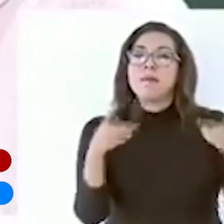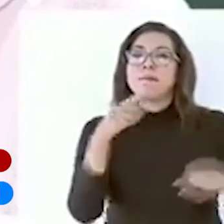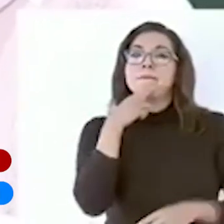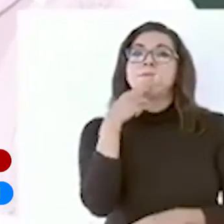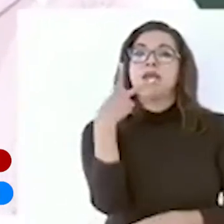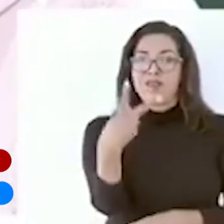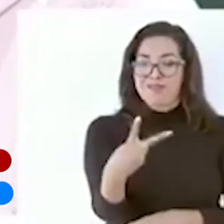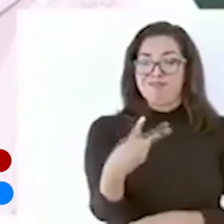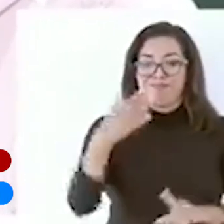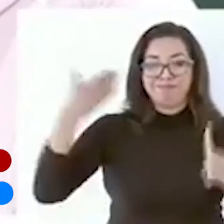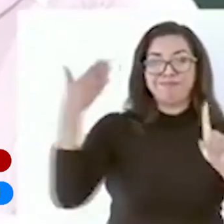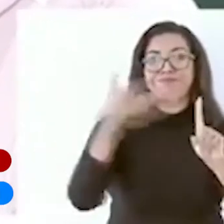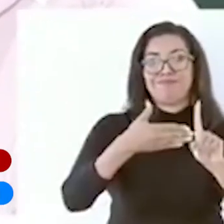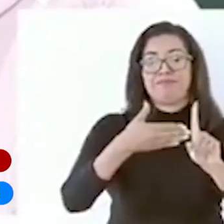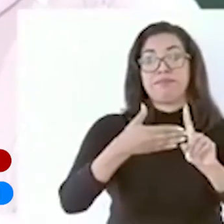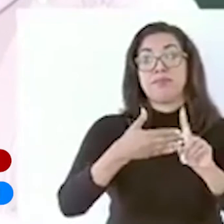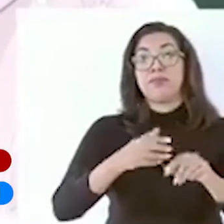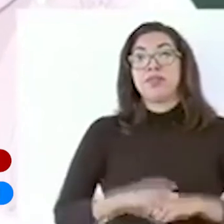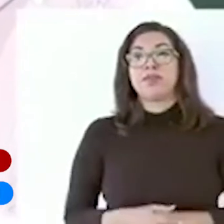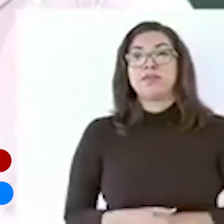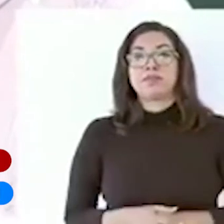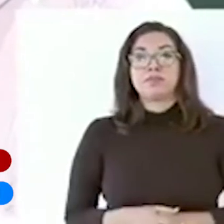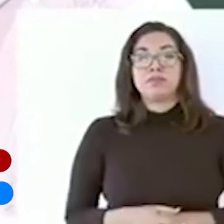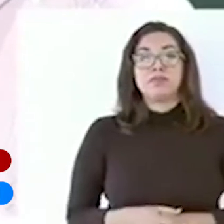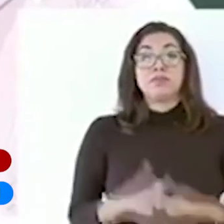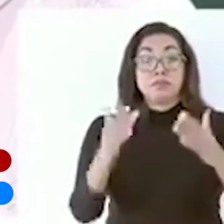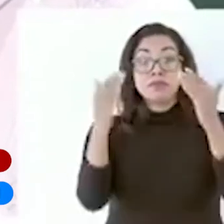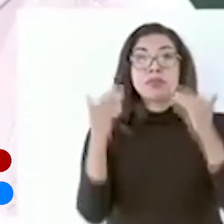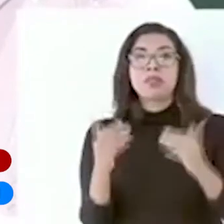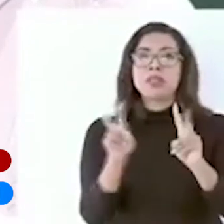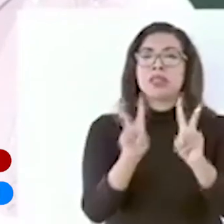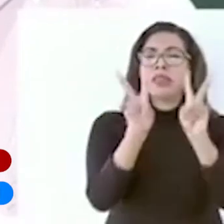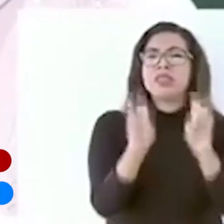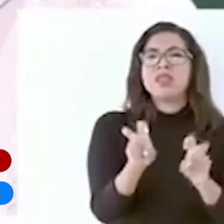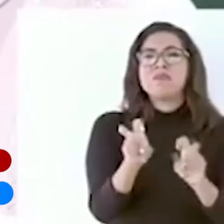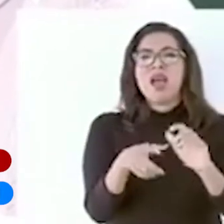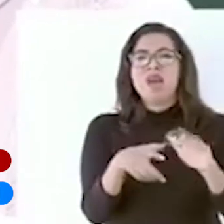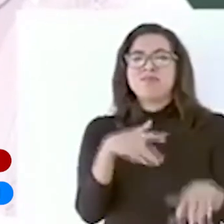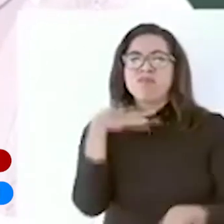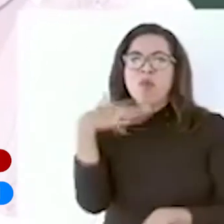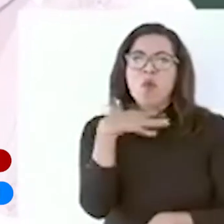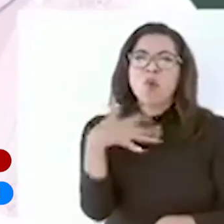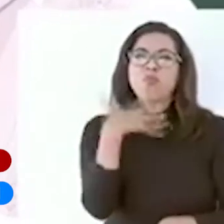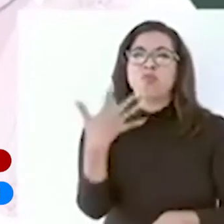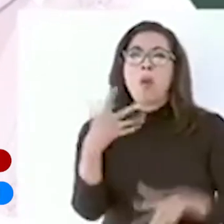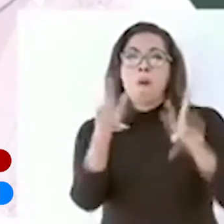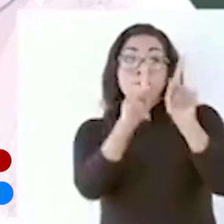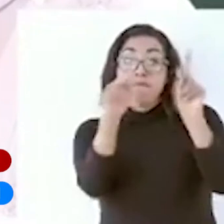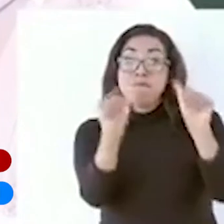la lucha frontal contra la corrupción y la búsqueda permanente de la paz social, con un enfoque